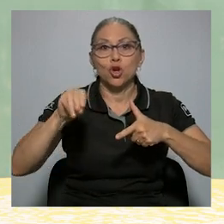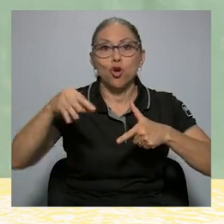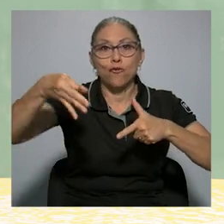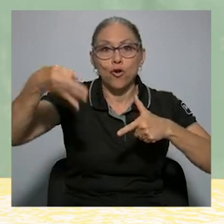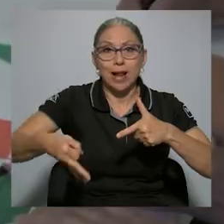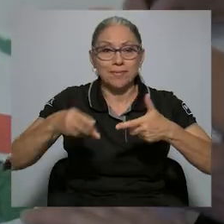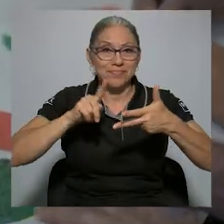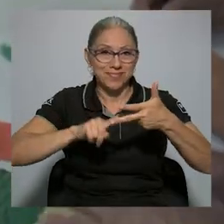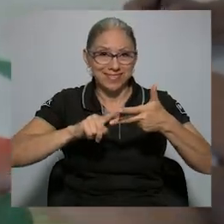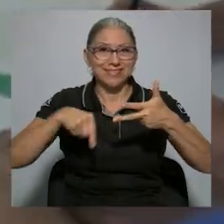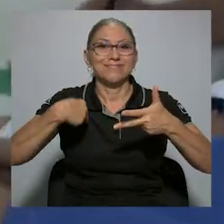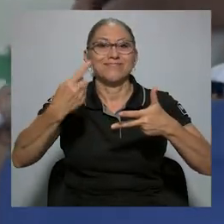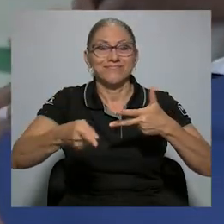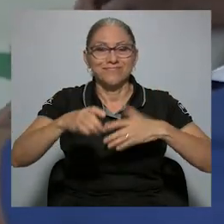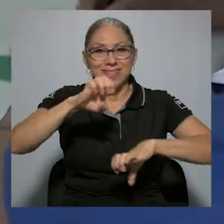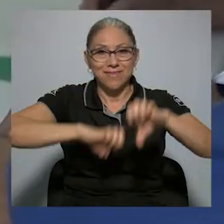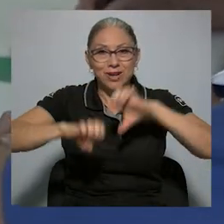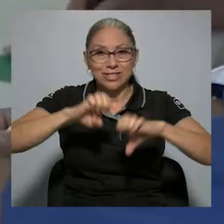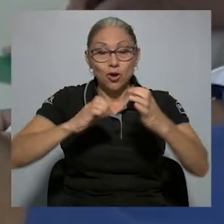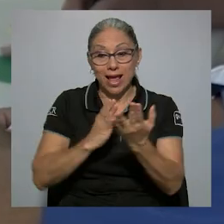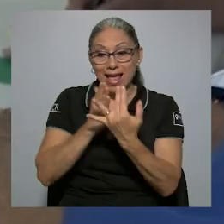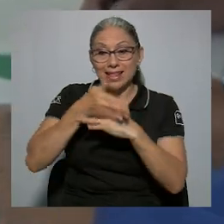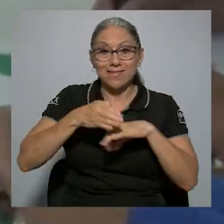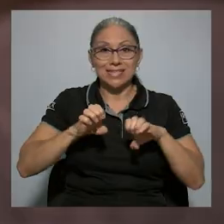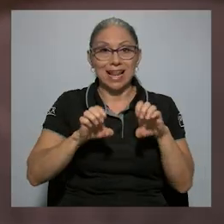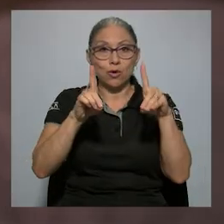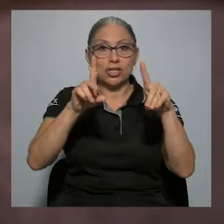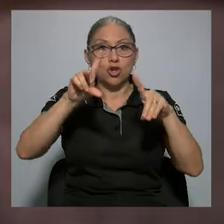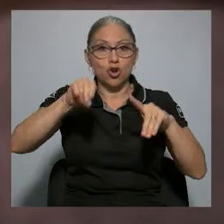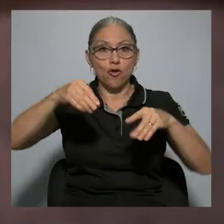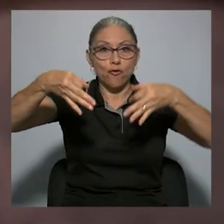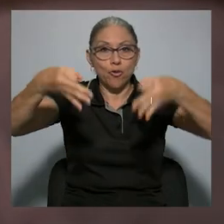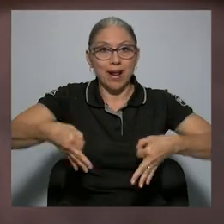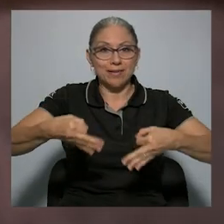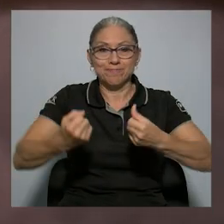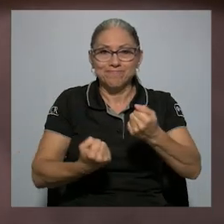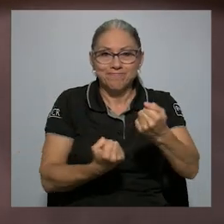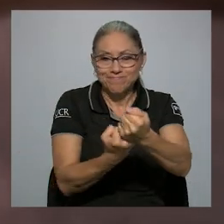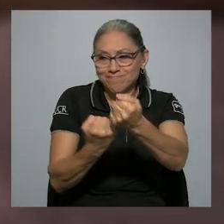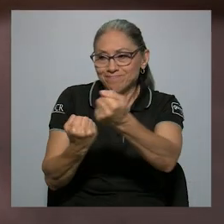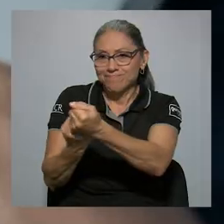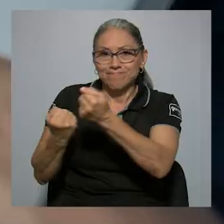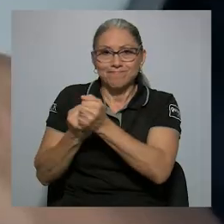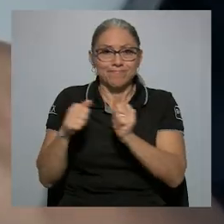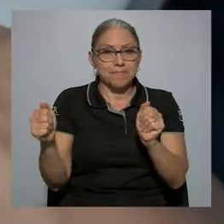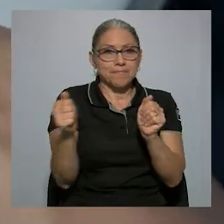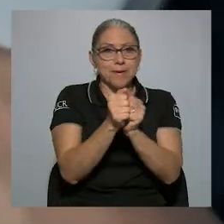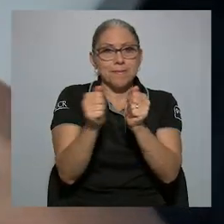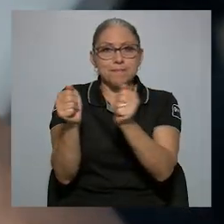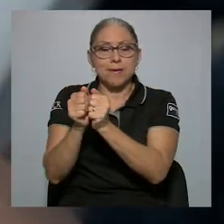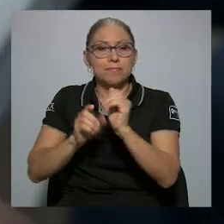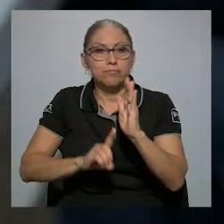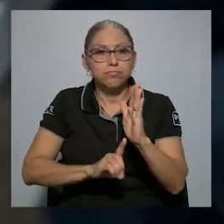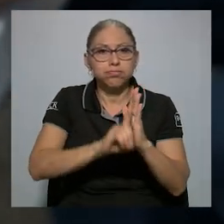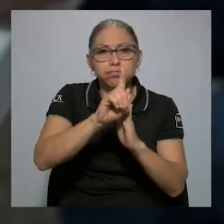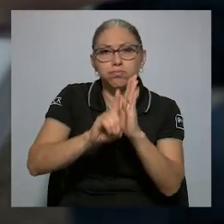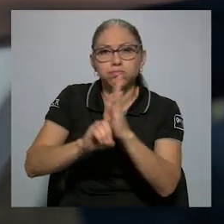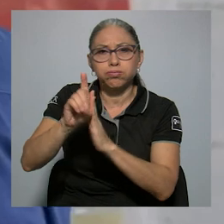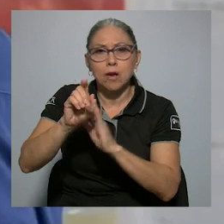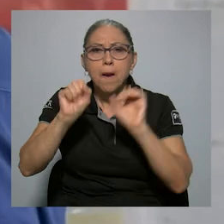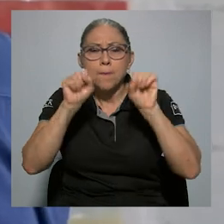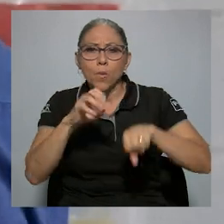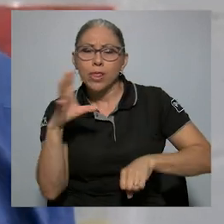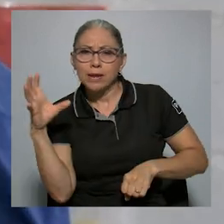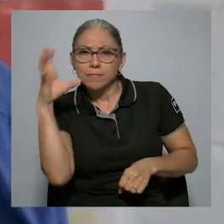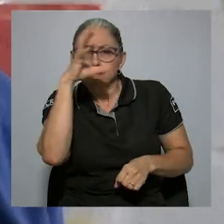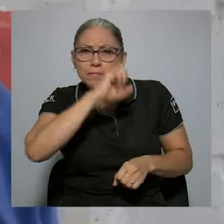proceso de evaluación y poder dar a través de la educación no formal ese apoyo o ese acompañamiento en el desarrollo, en identificar